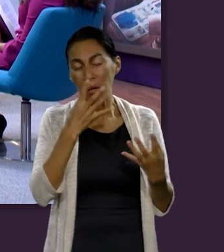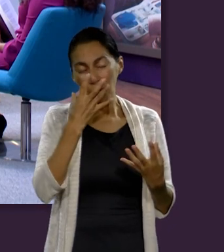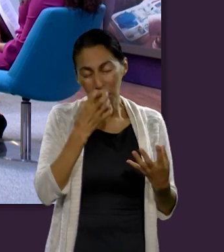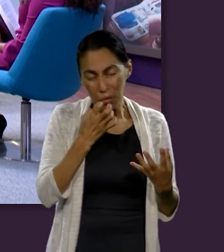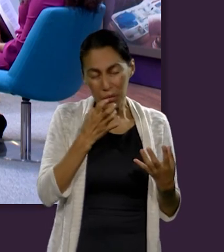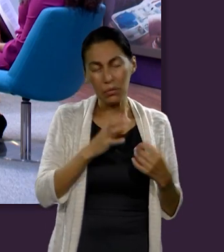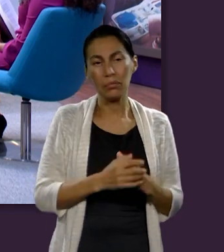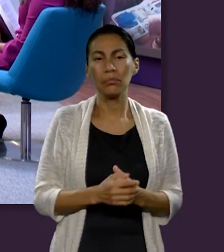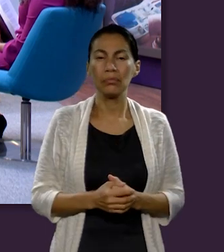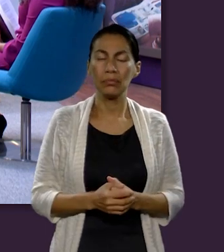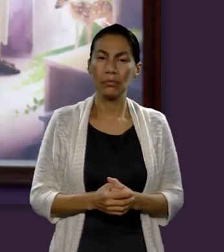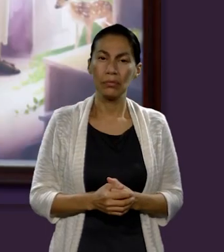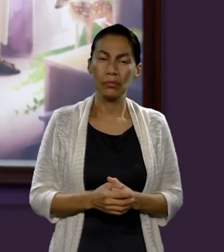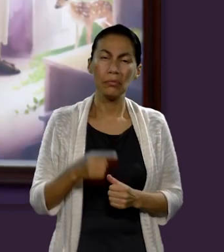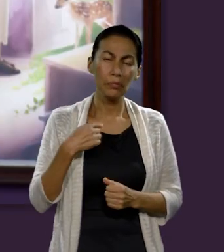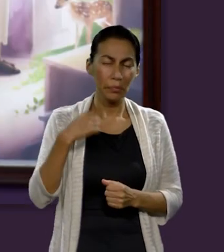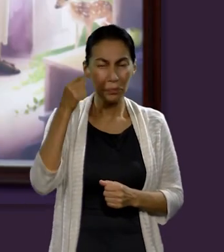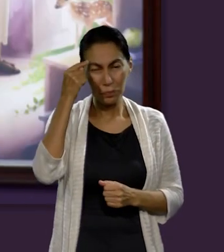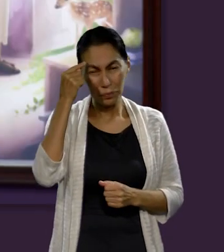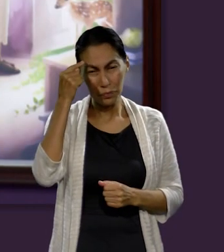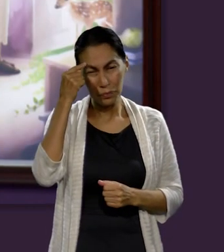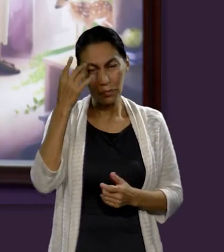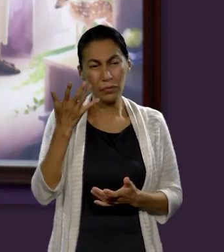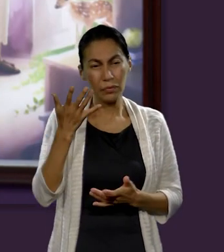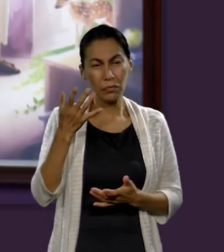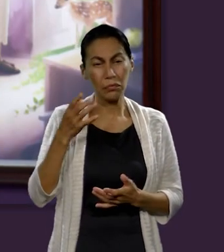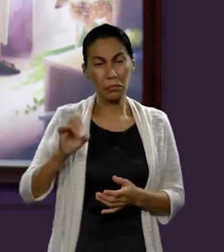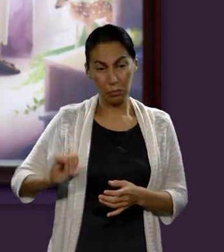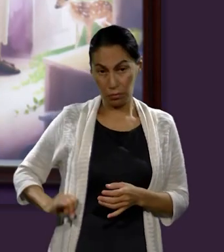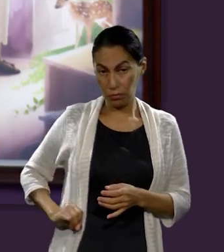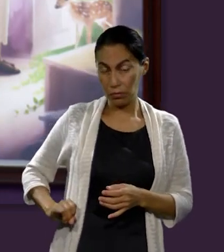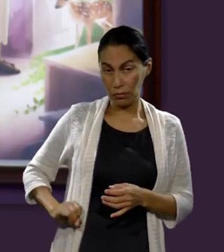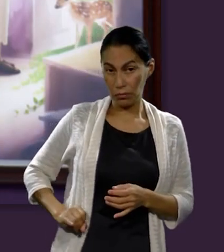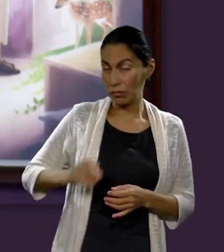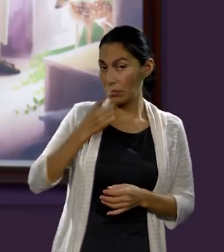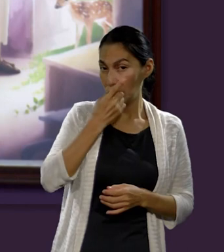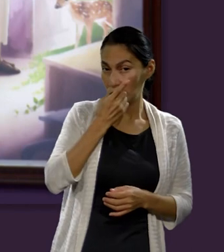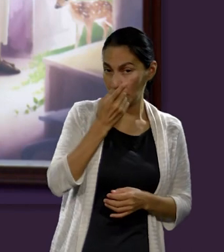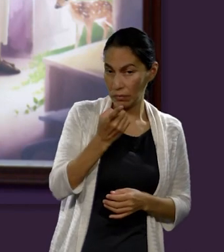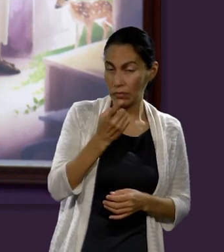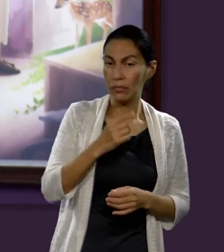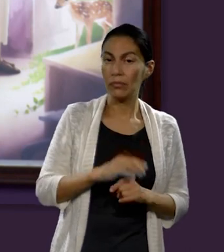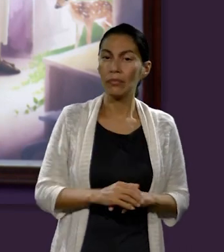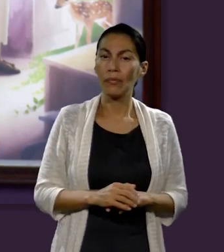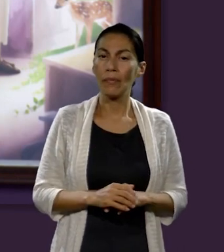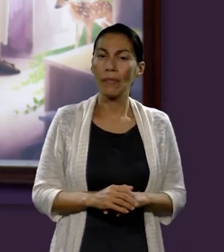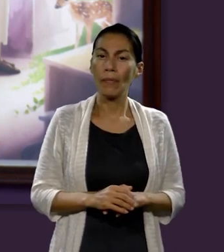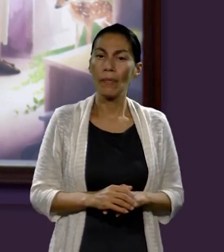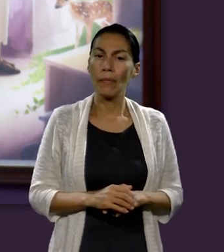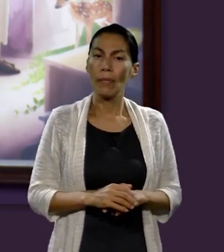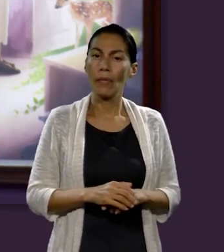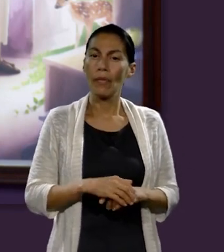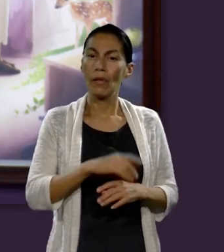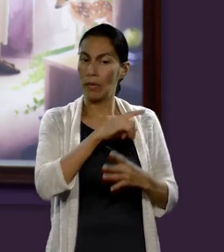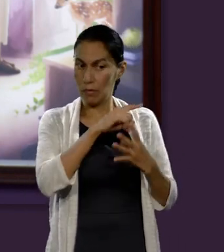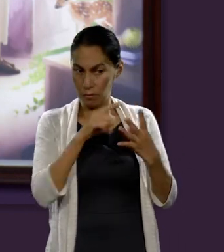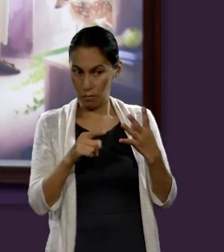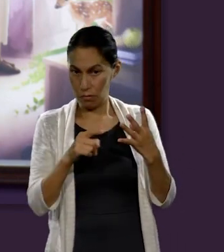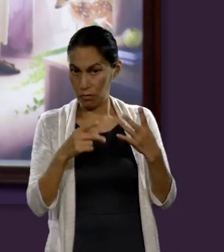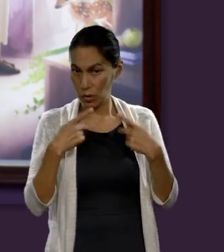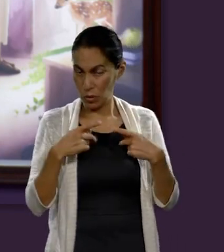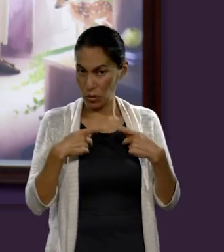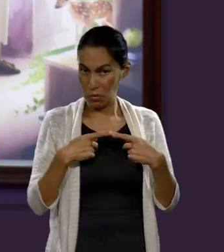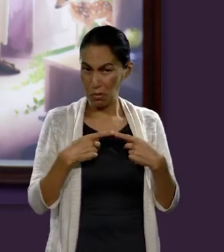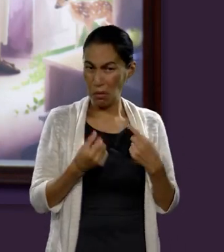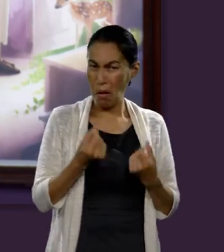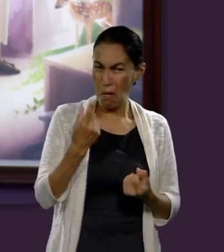padres que perdían a sus hijos. A me llama la atención y yo creo que es muy interesante recalcar que